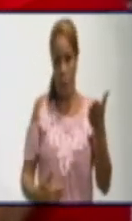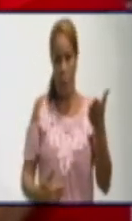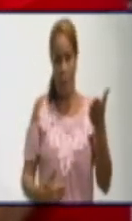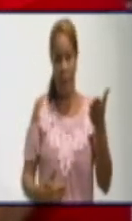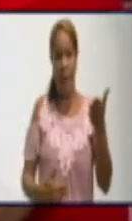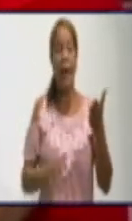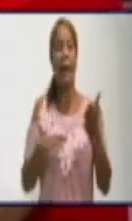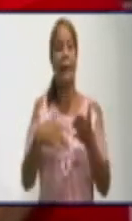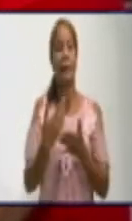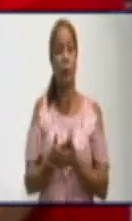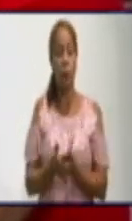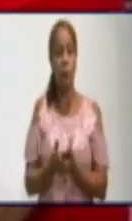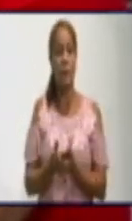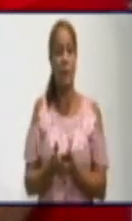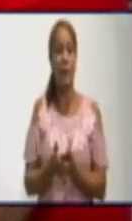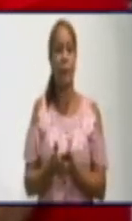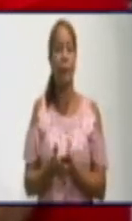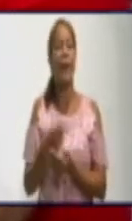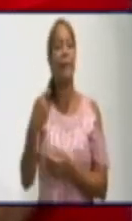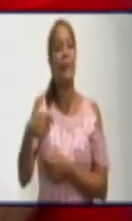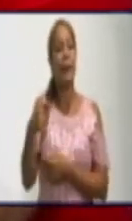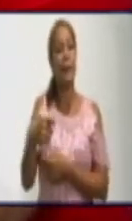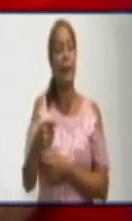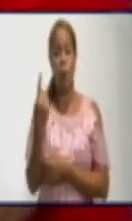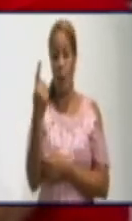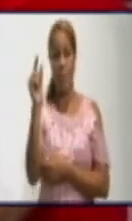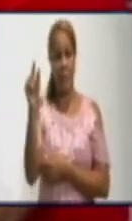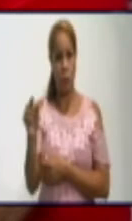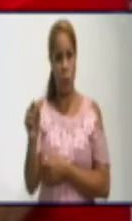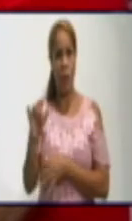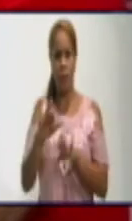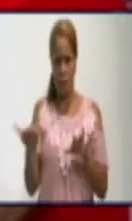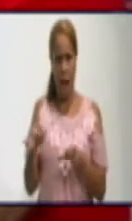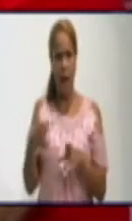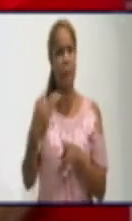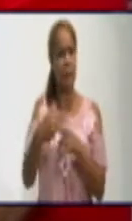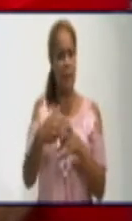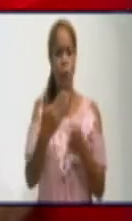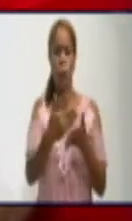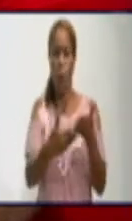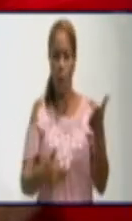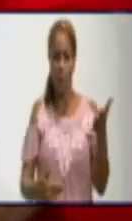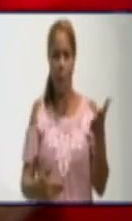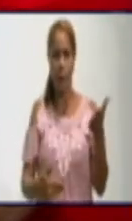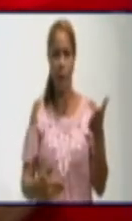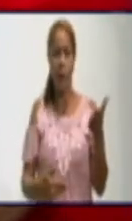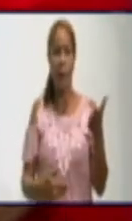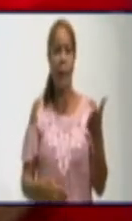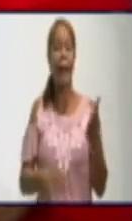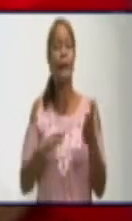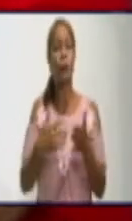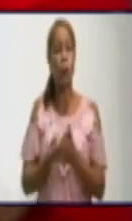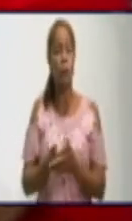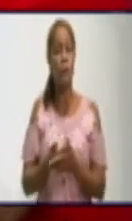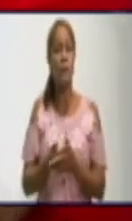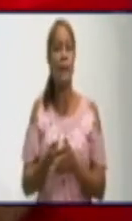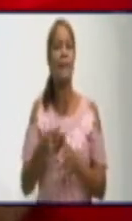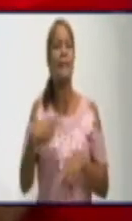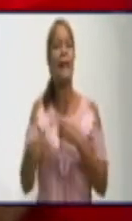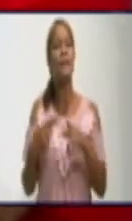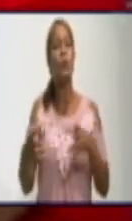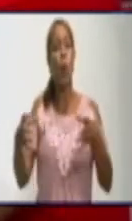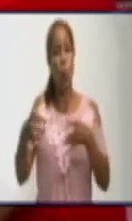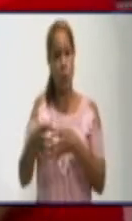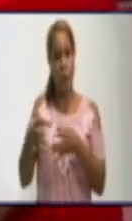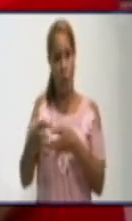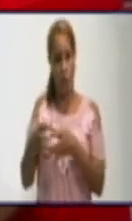este levantamiento debe acudir a las intendencias municipales. Son los encargados de convocar la comisión que se presente y